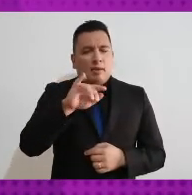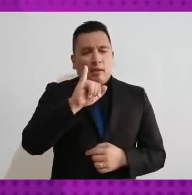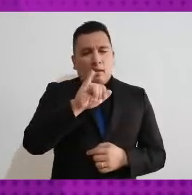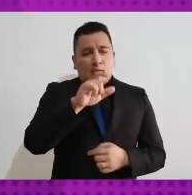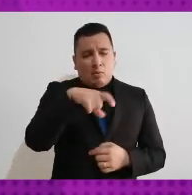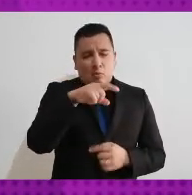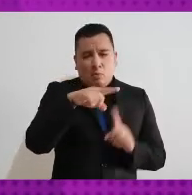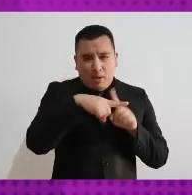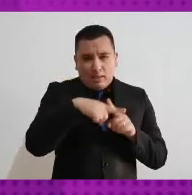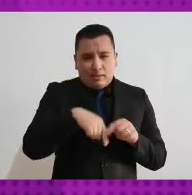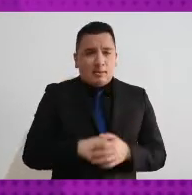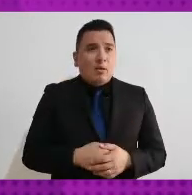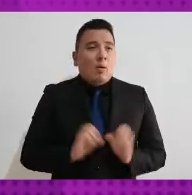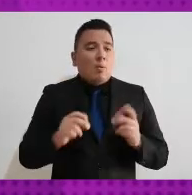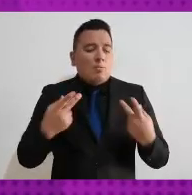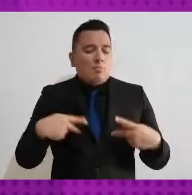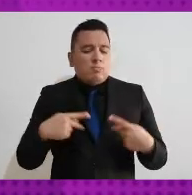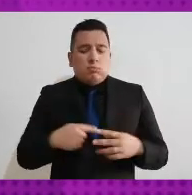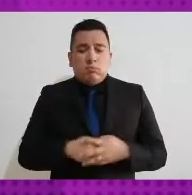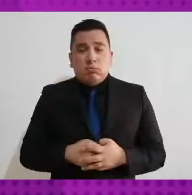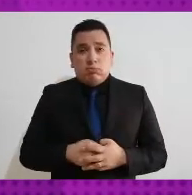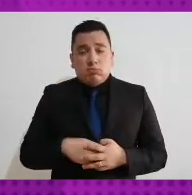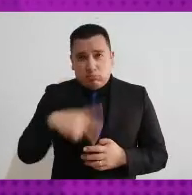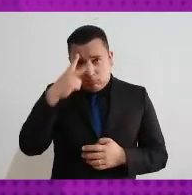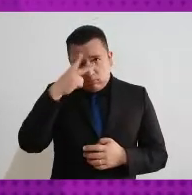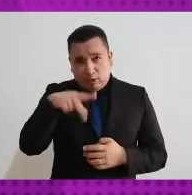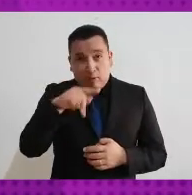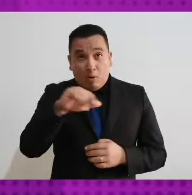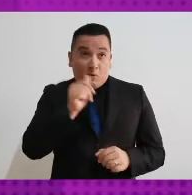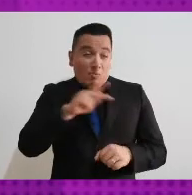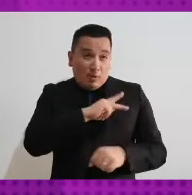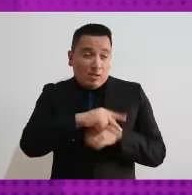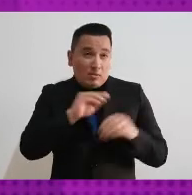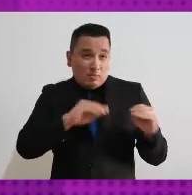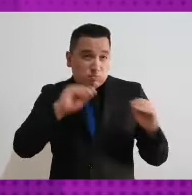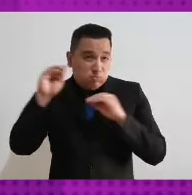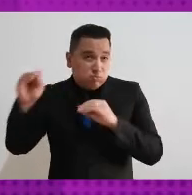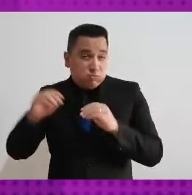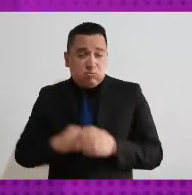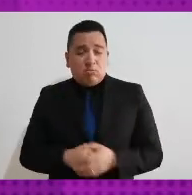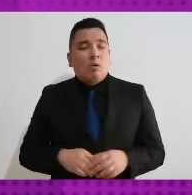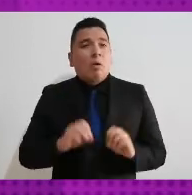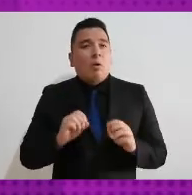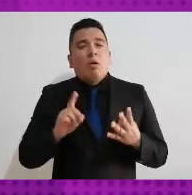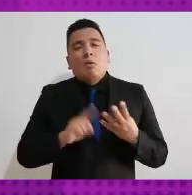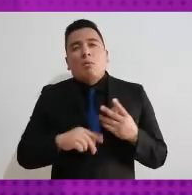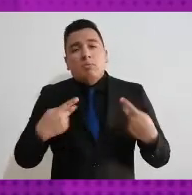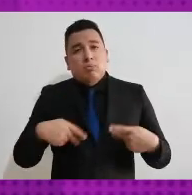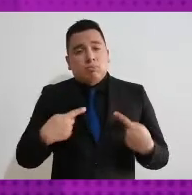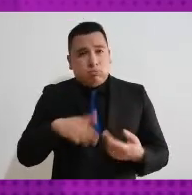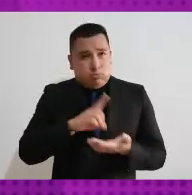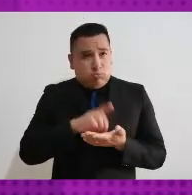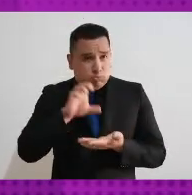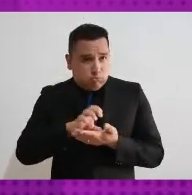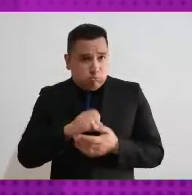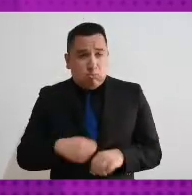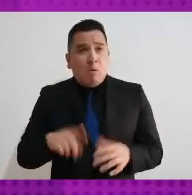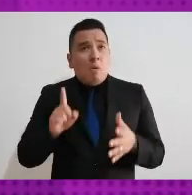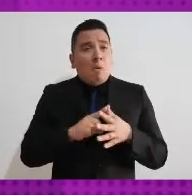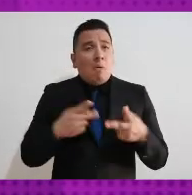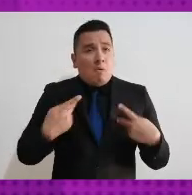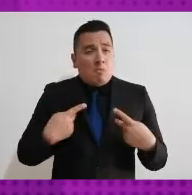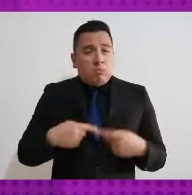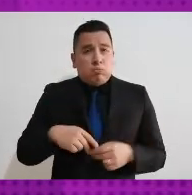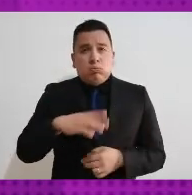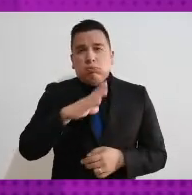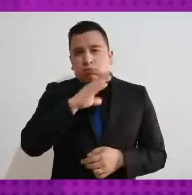para personas mexicanas migrantes residentes en el extranjero para personas con discapacidad y para personas afromexicanas